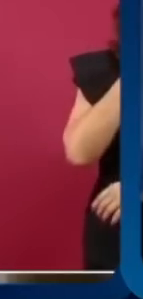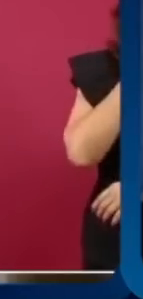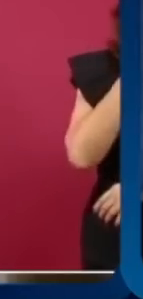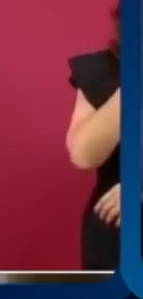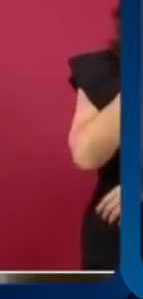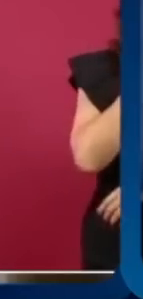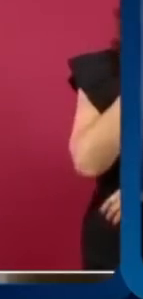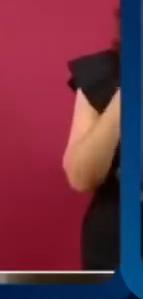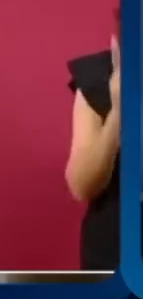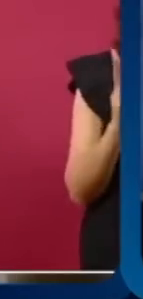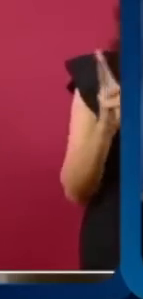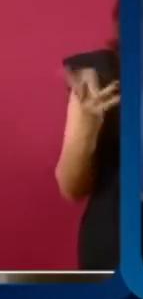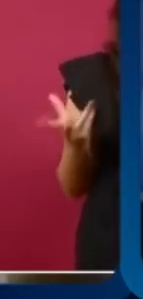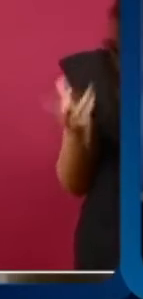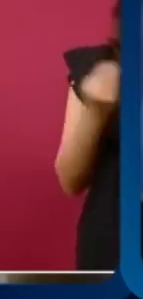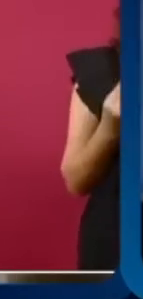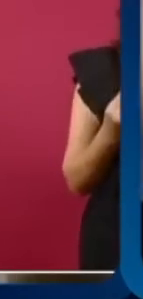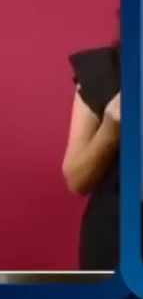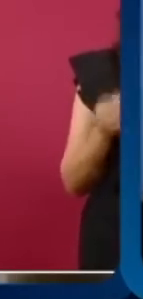de Colombia.